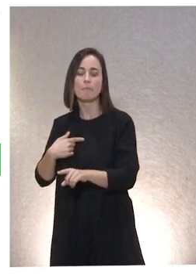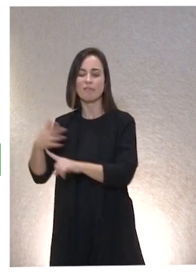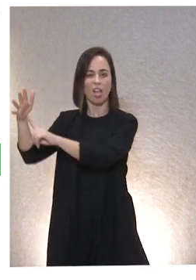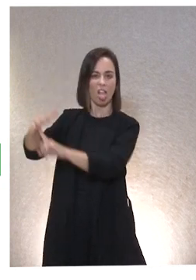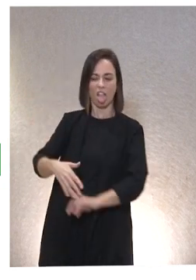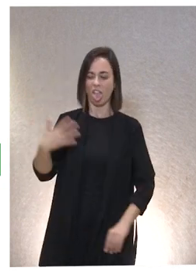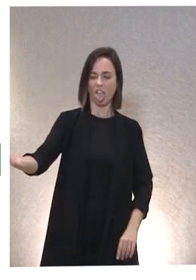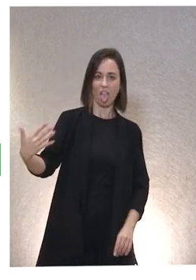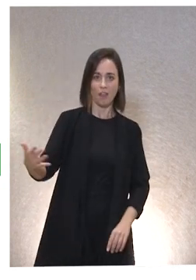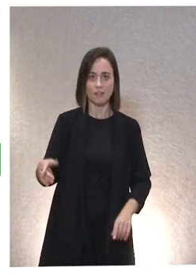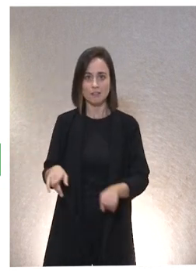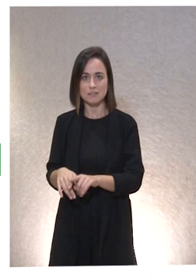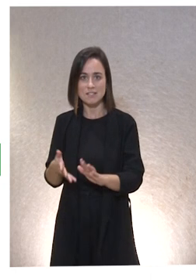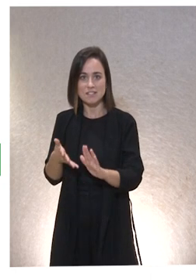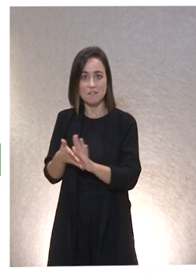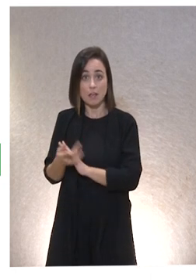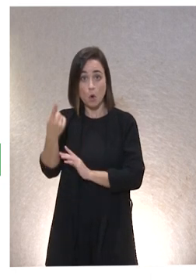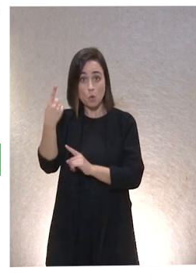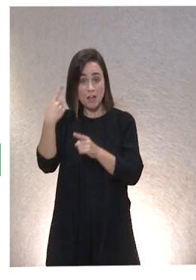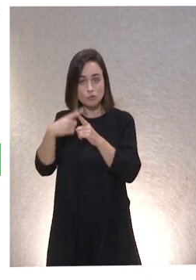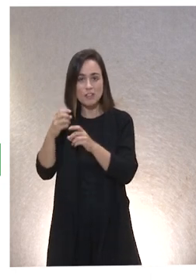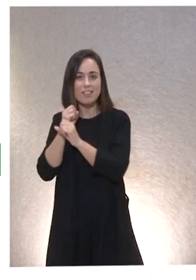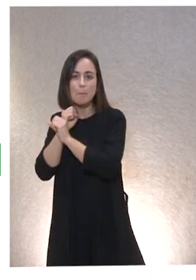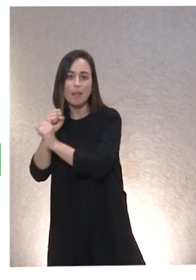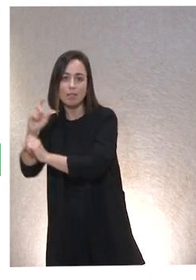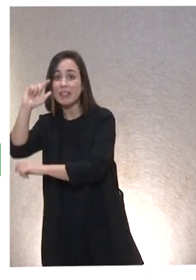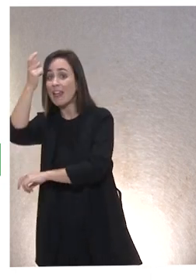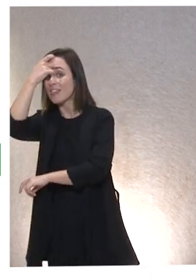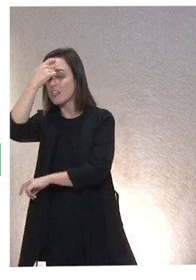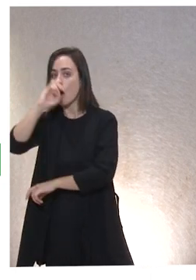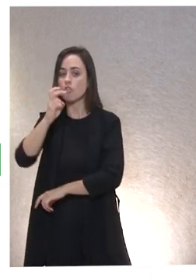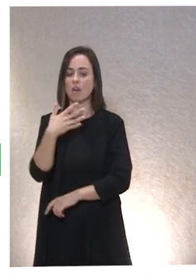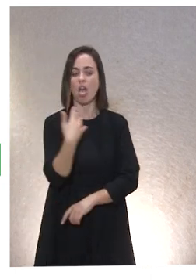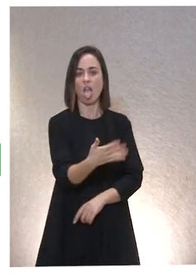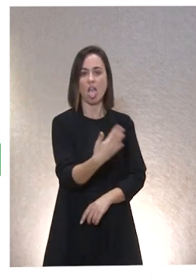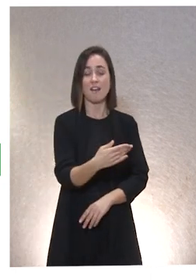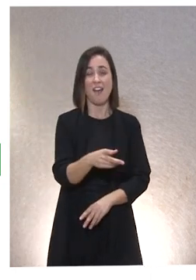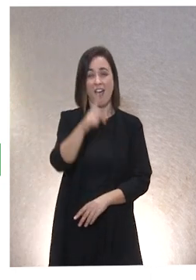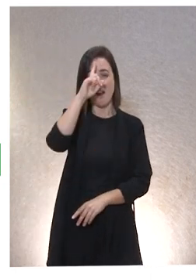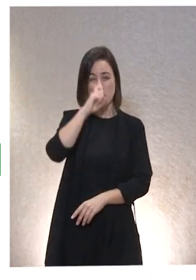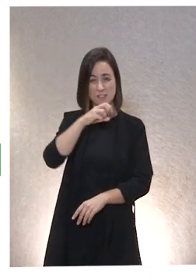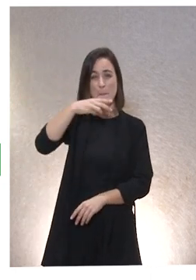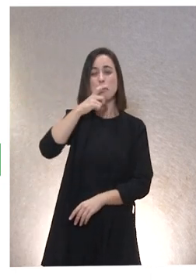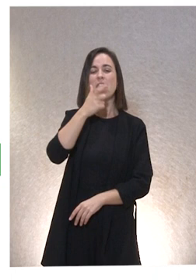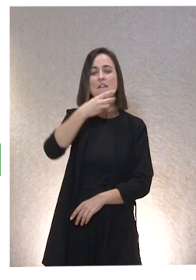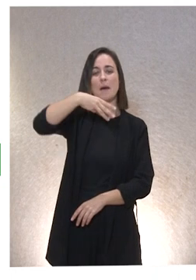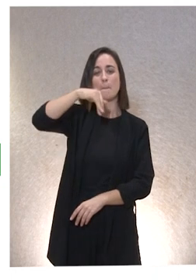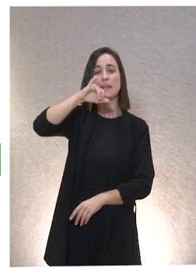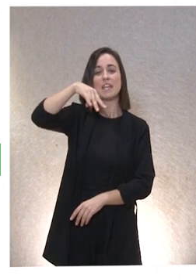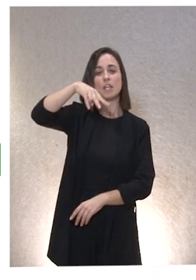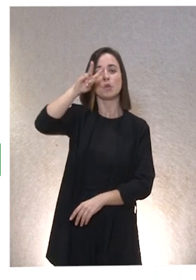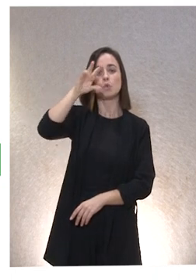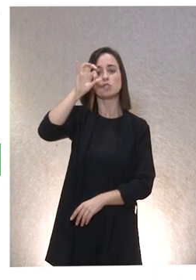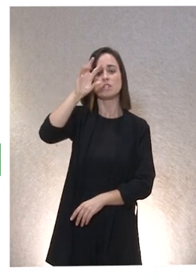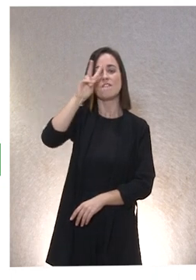Y una cosa es dependencia y otra cosa es minusvalor. Ya sabéis que en un momento determinado se habló de minusvalía. Que afecta a